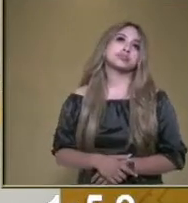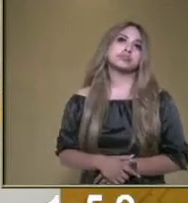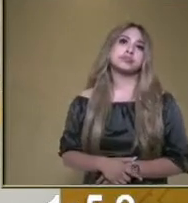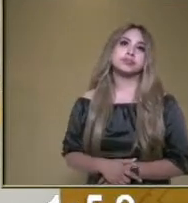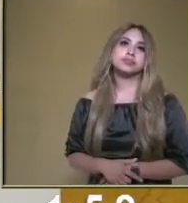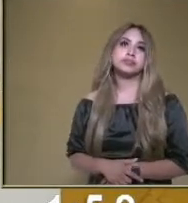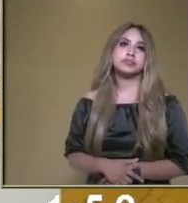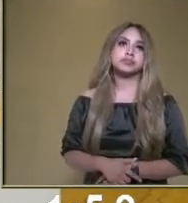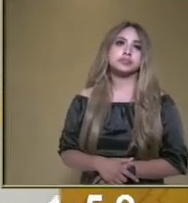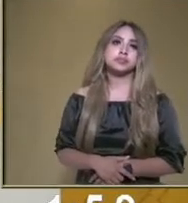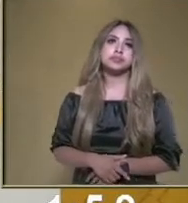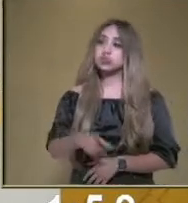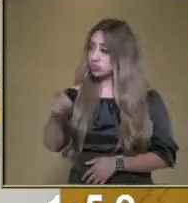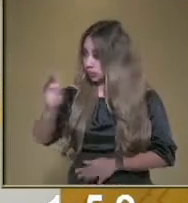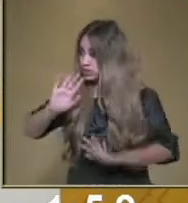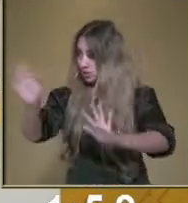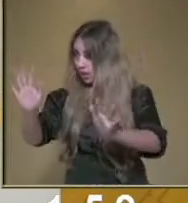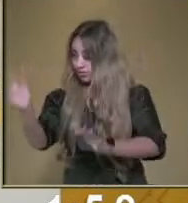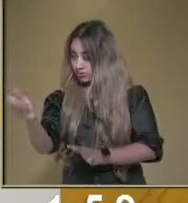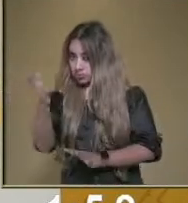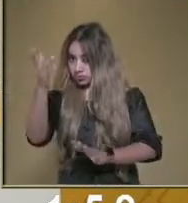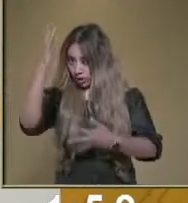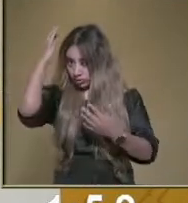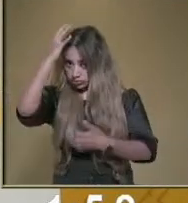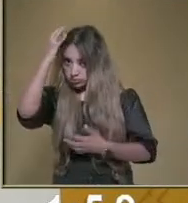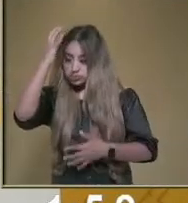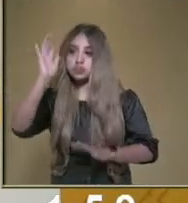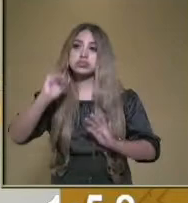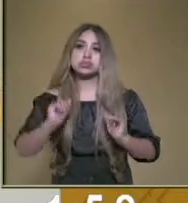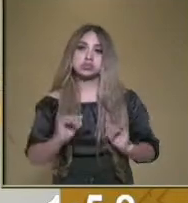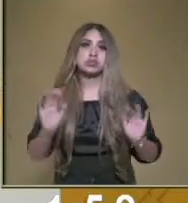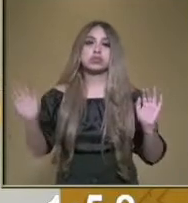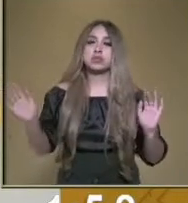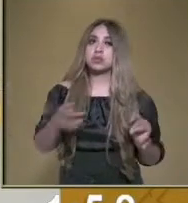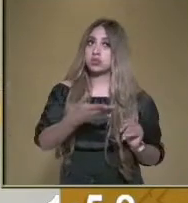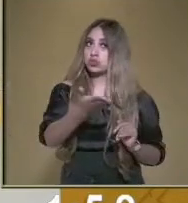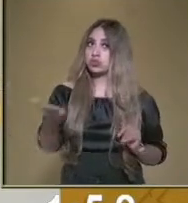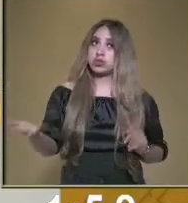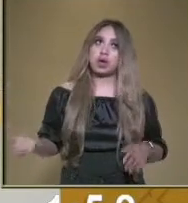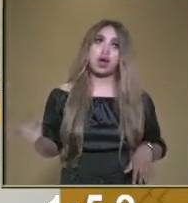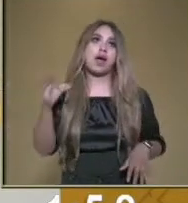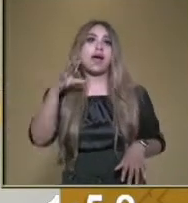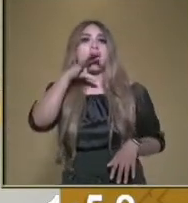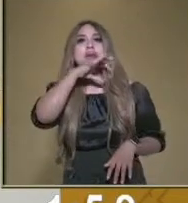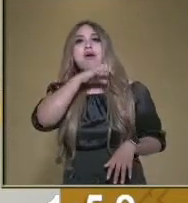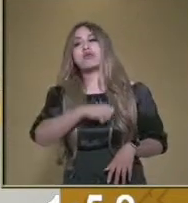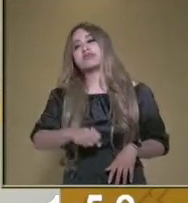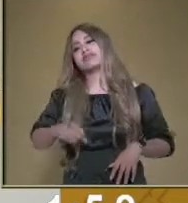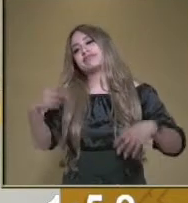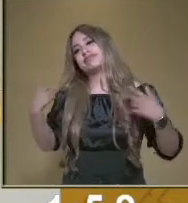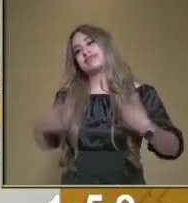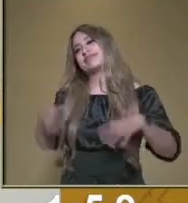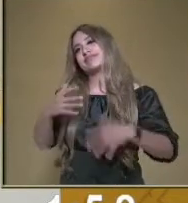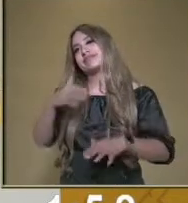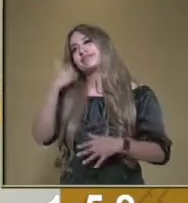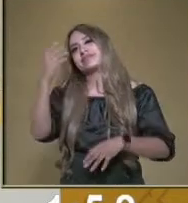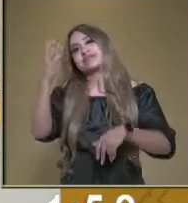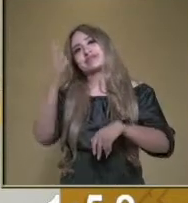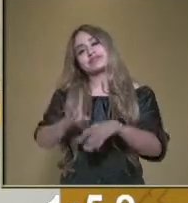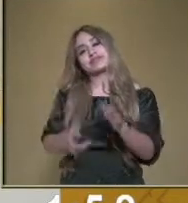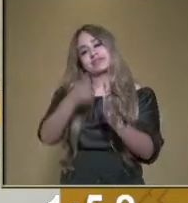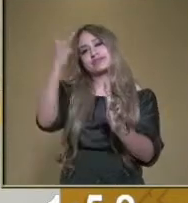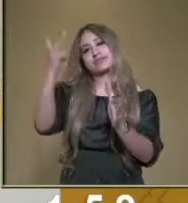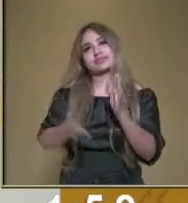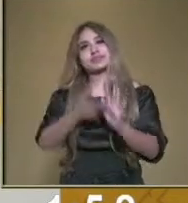Maestra, ¿ya se bañó usted? Claro que sí. Sí, y también nuestros amiguitos. Con este calor, se apetece mucho bañarse. Y no una vez, hasta varias